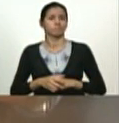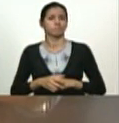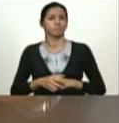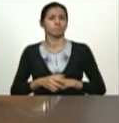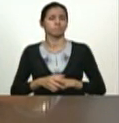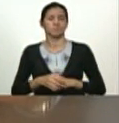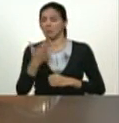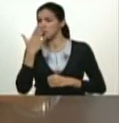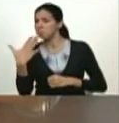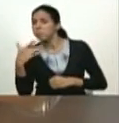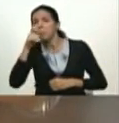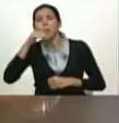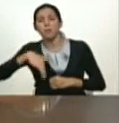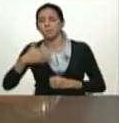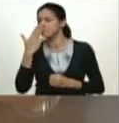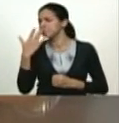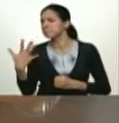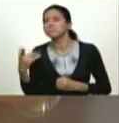subestiman al pueblo